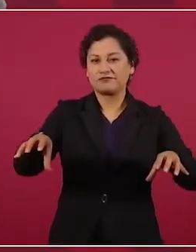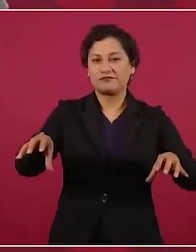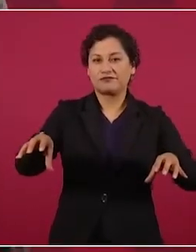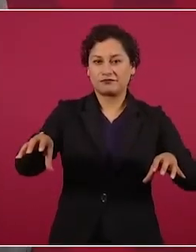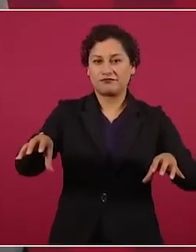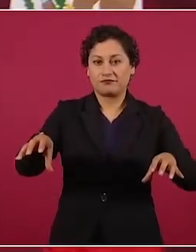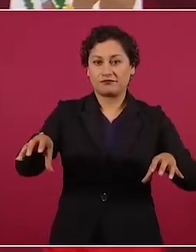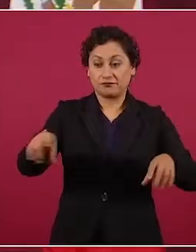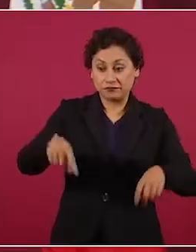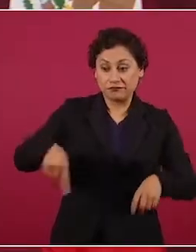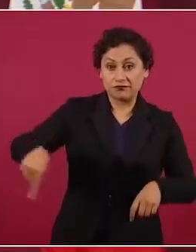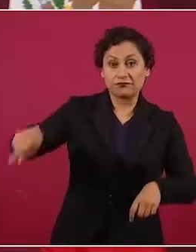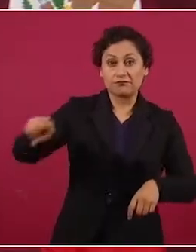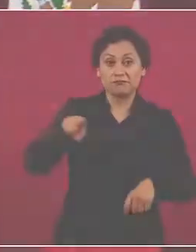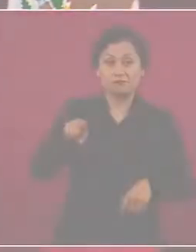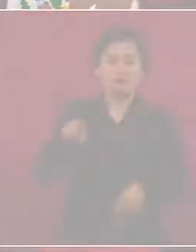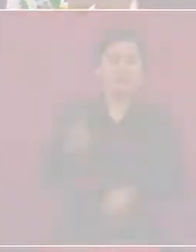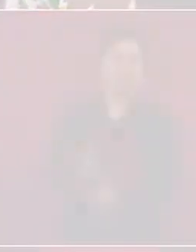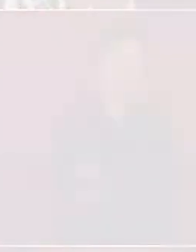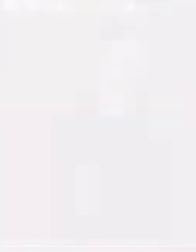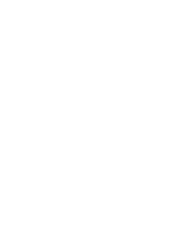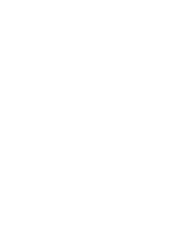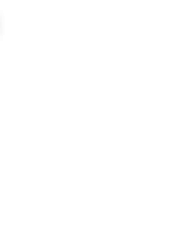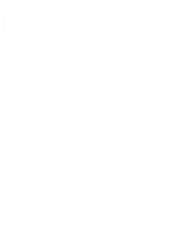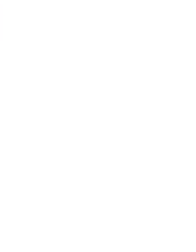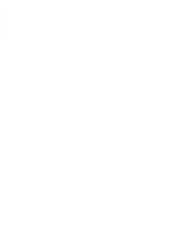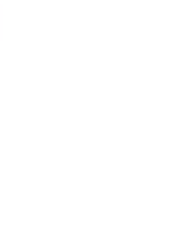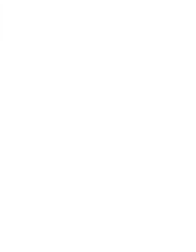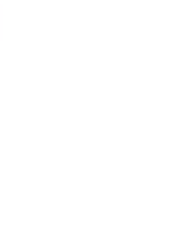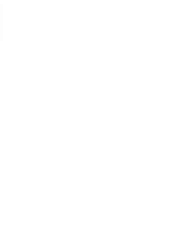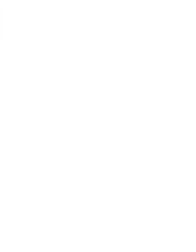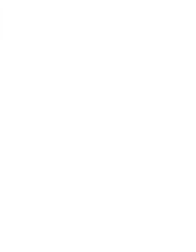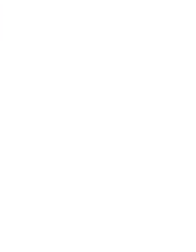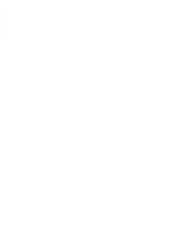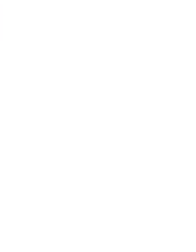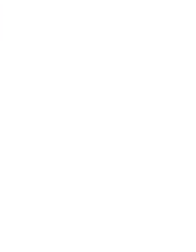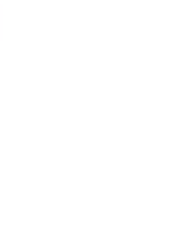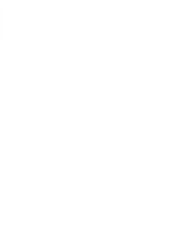manto de la simulación. Morena, la esperanza de México.